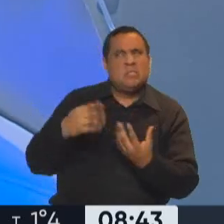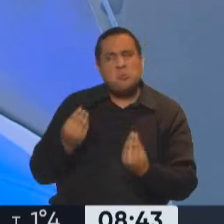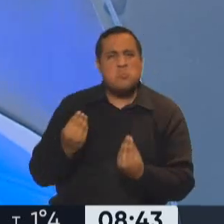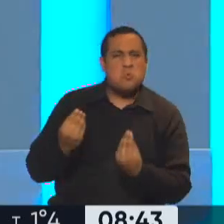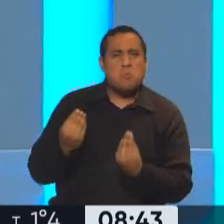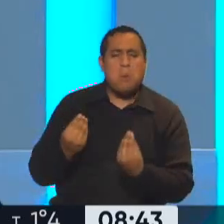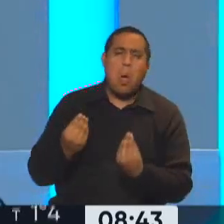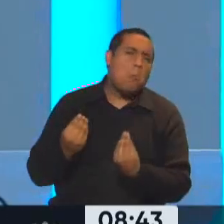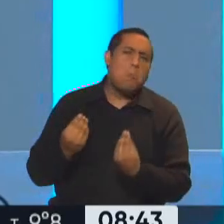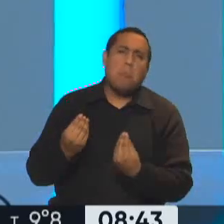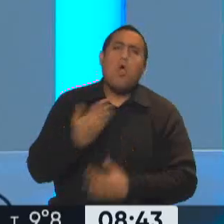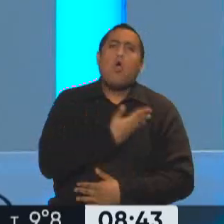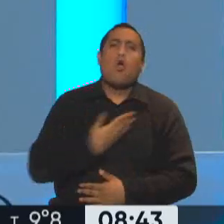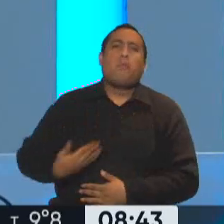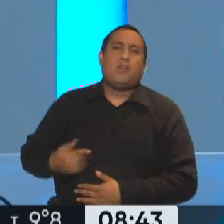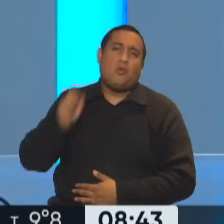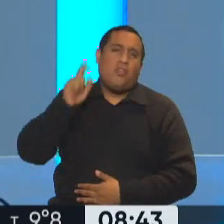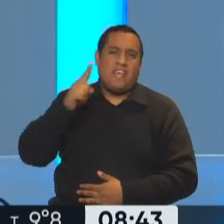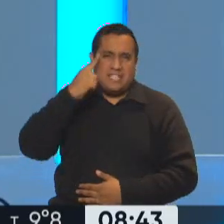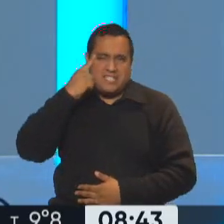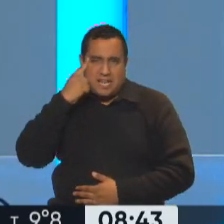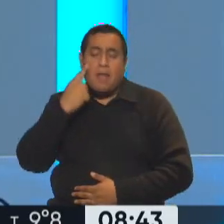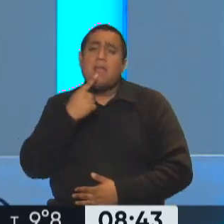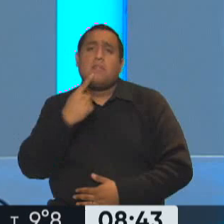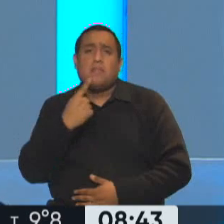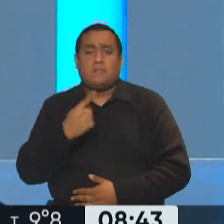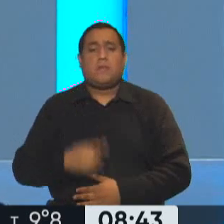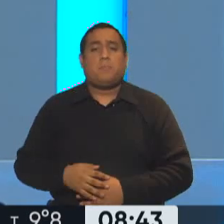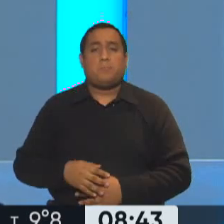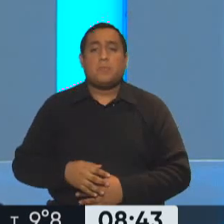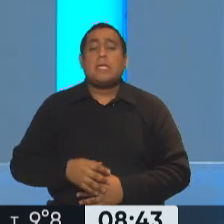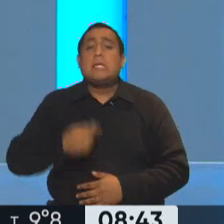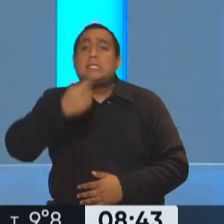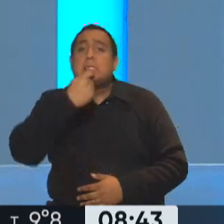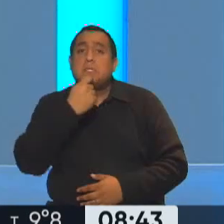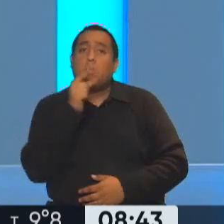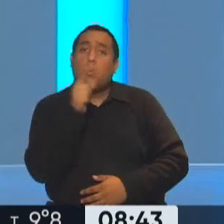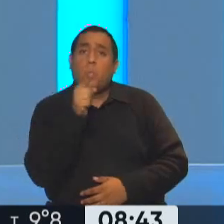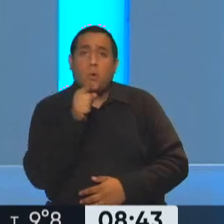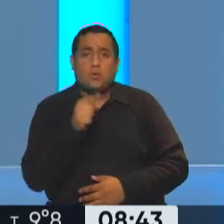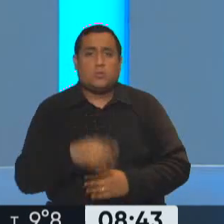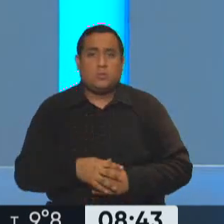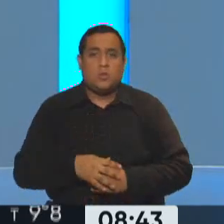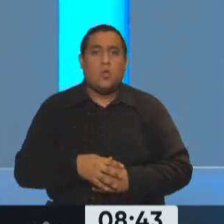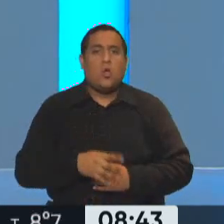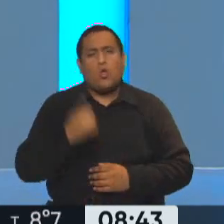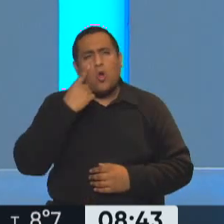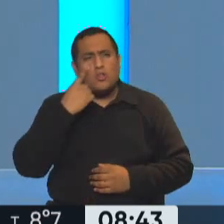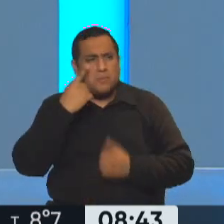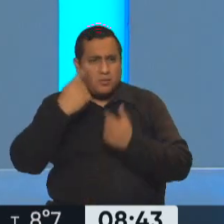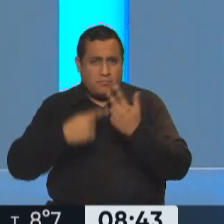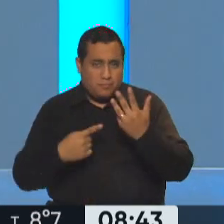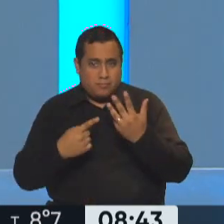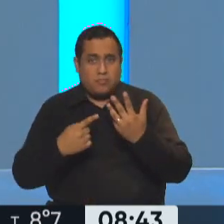lo que dice el gobierno chino en un código de conducta es que si vos no acreditás tu conocimiento no vas a poder hablar de temas